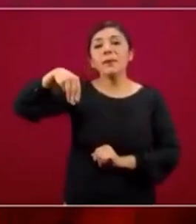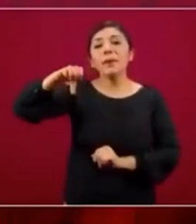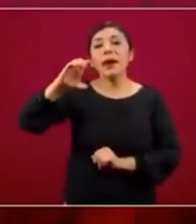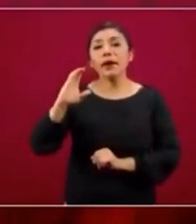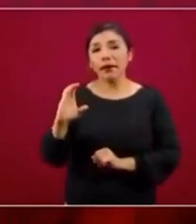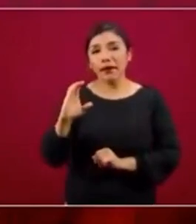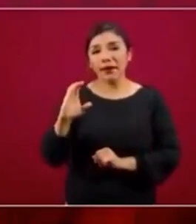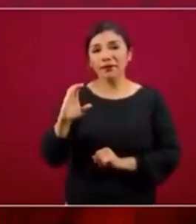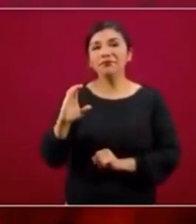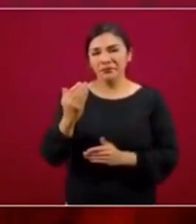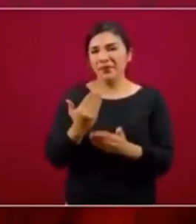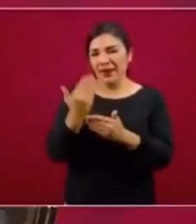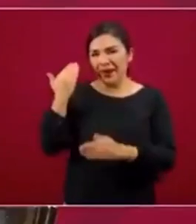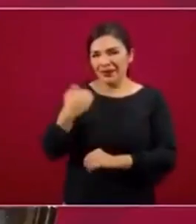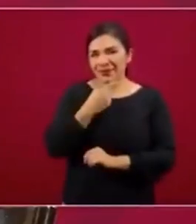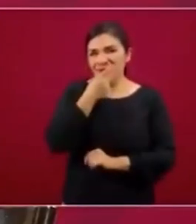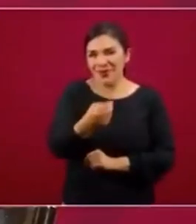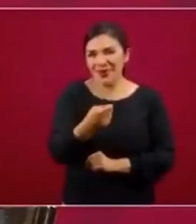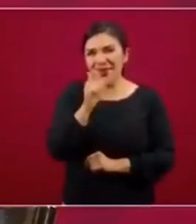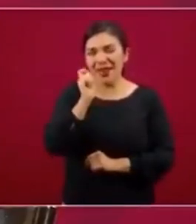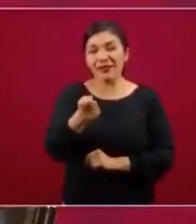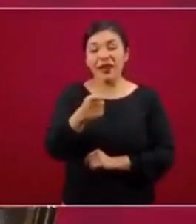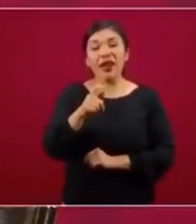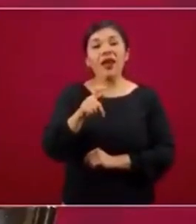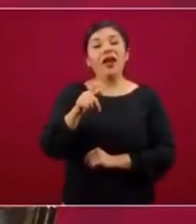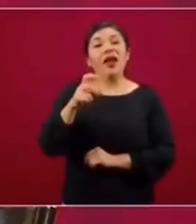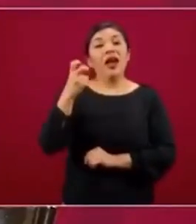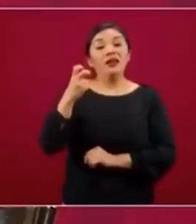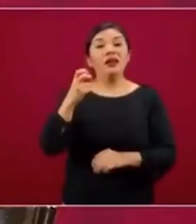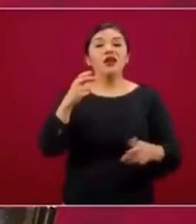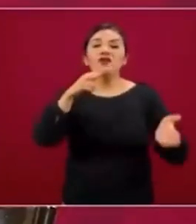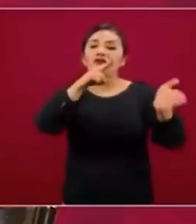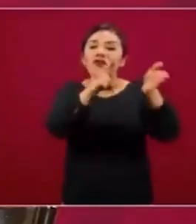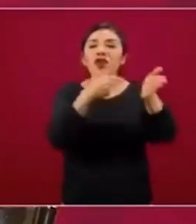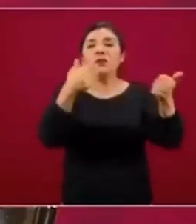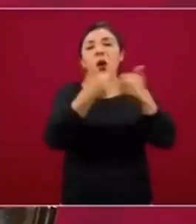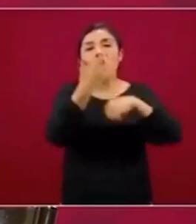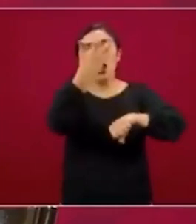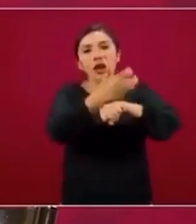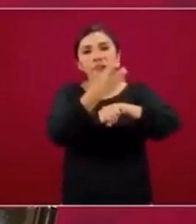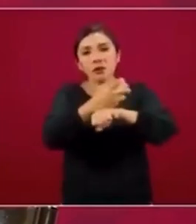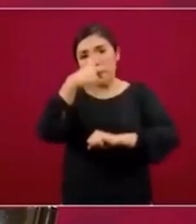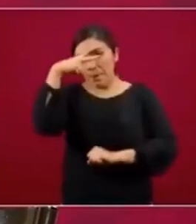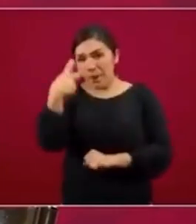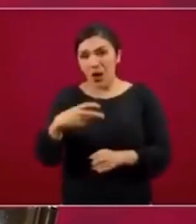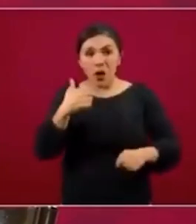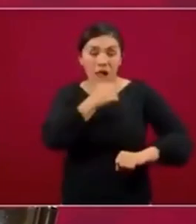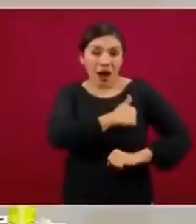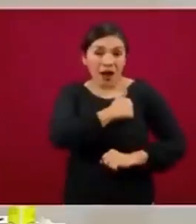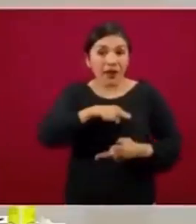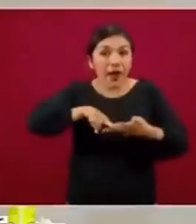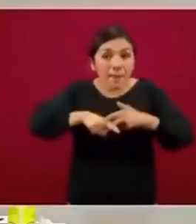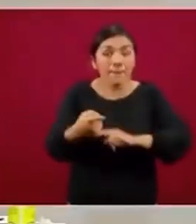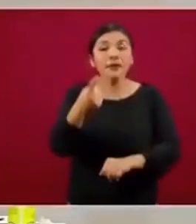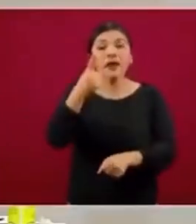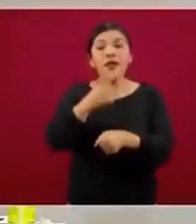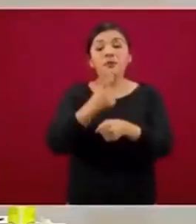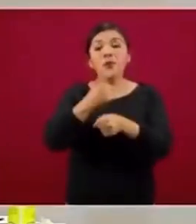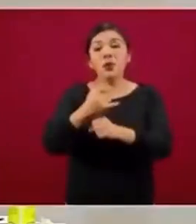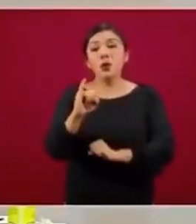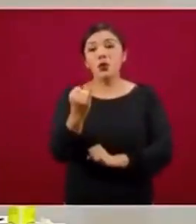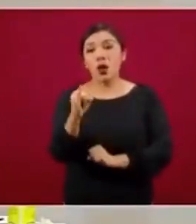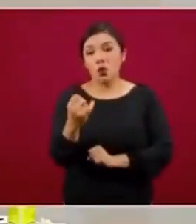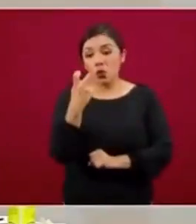Ya les había yo comentado acá que el Tratado con Estados Unidos, México y Canadá va a entrar en vigor el primero de julio